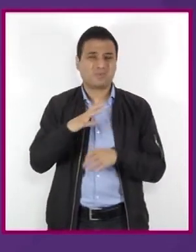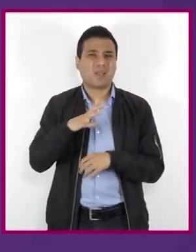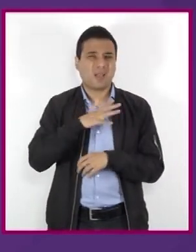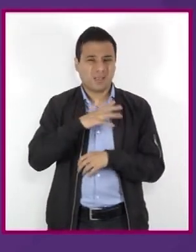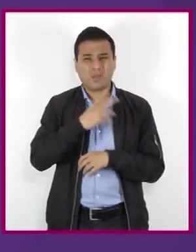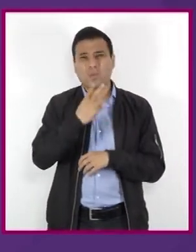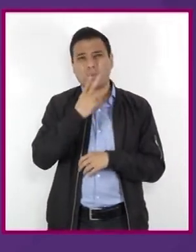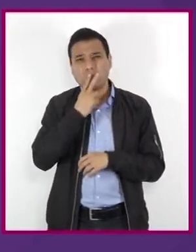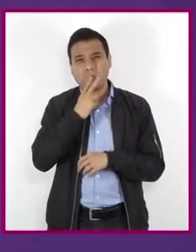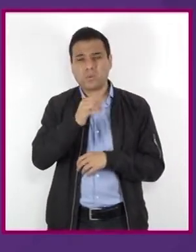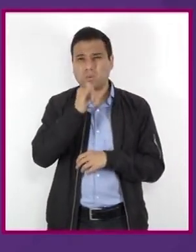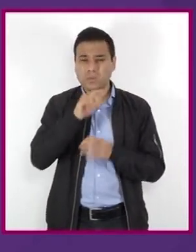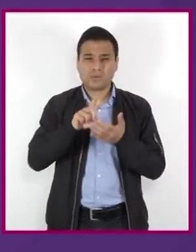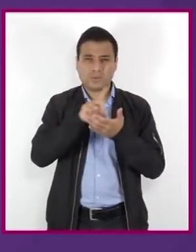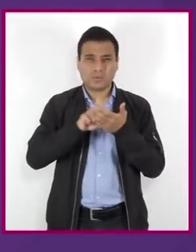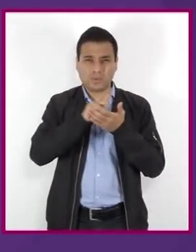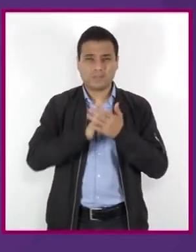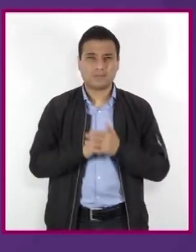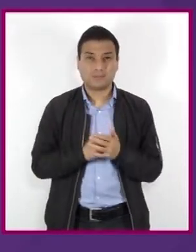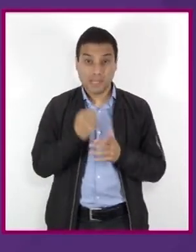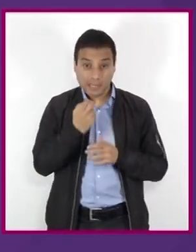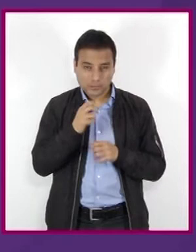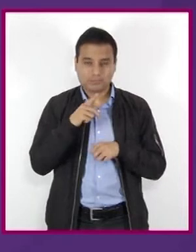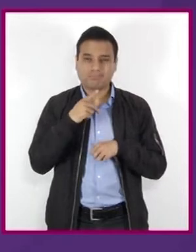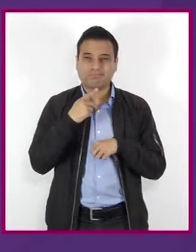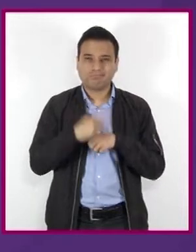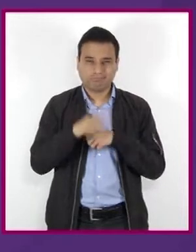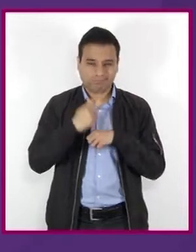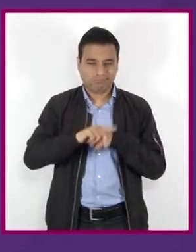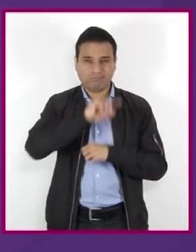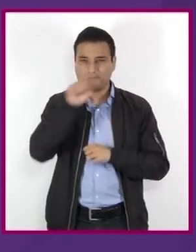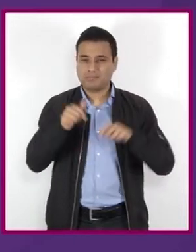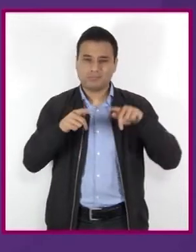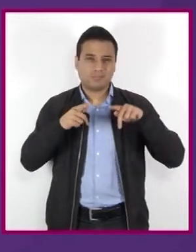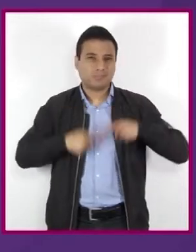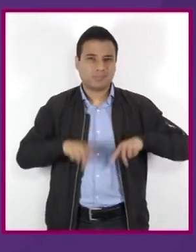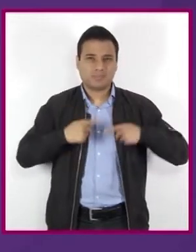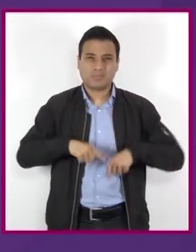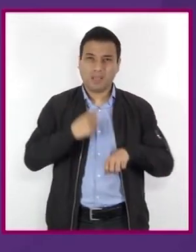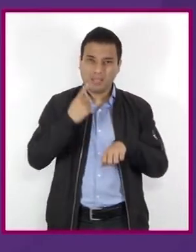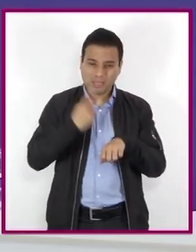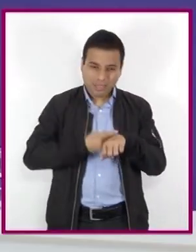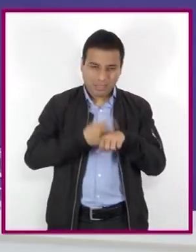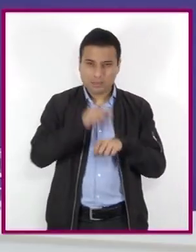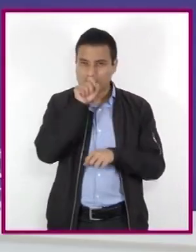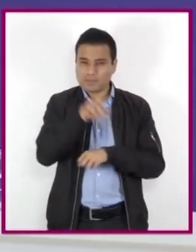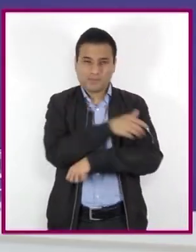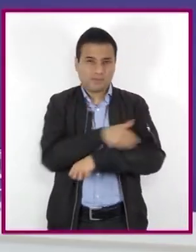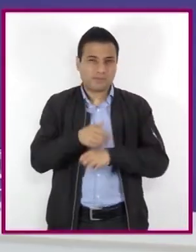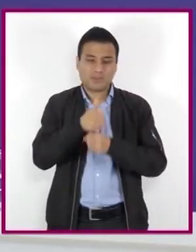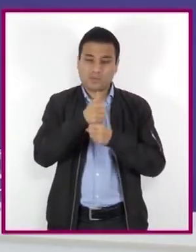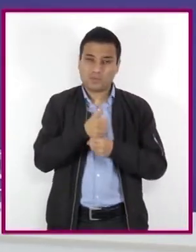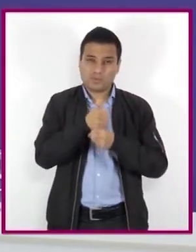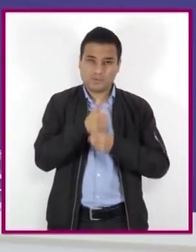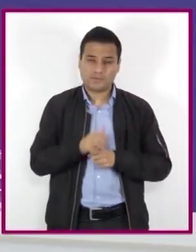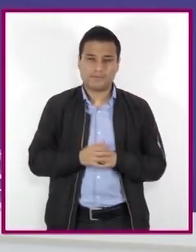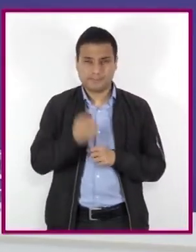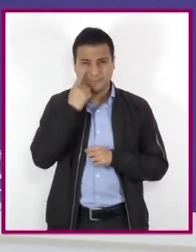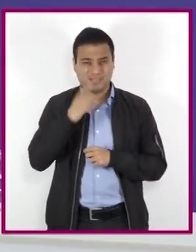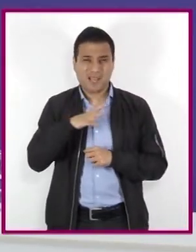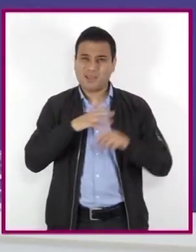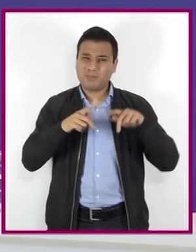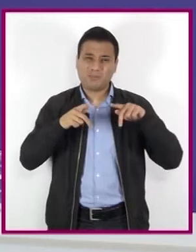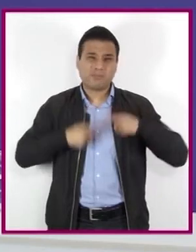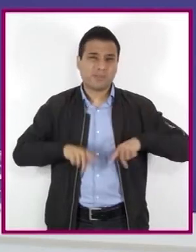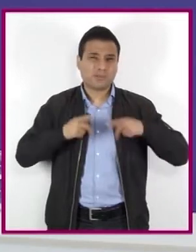sustancias puede llegar a ser devastadoras para una persona y su familia. Con todo, hay mucha gente,